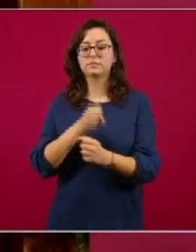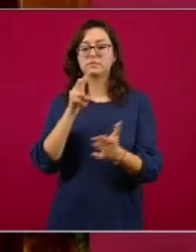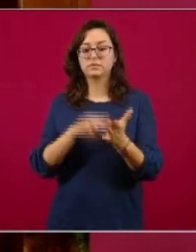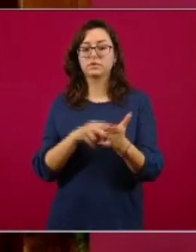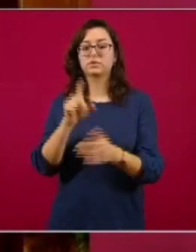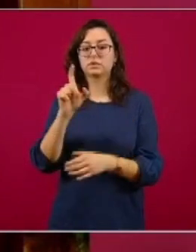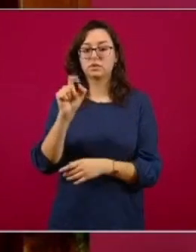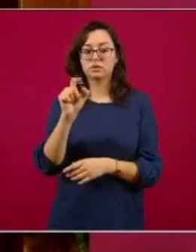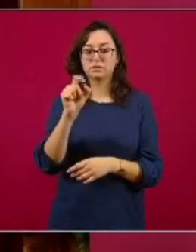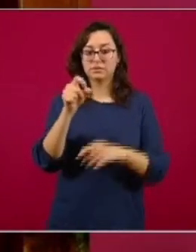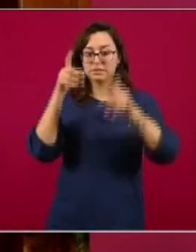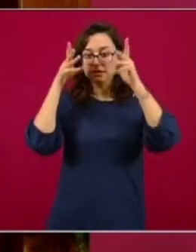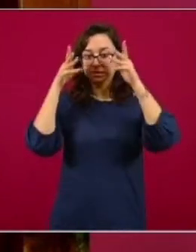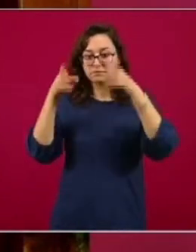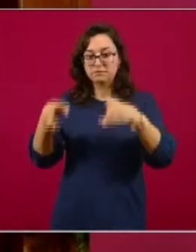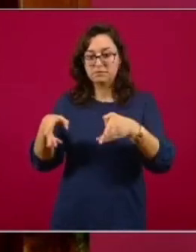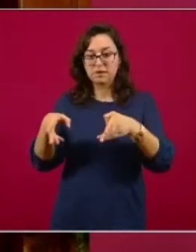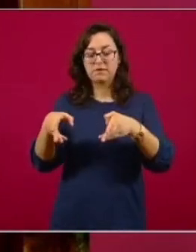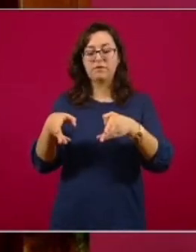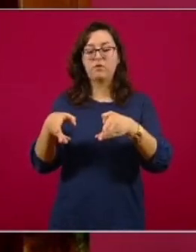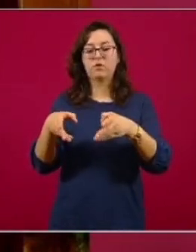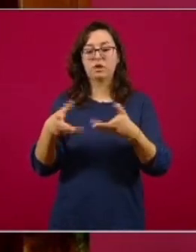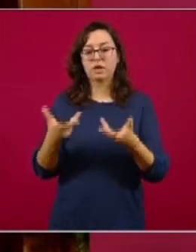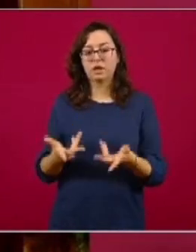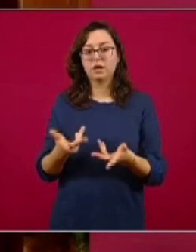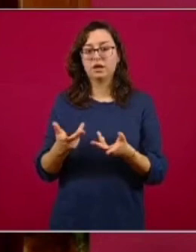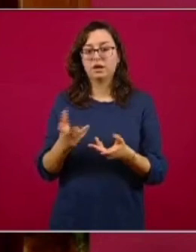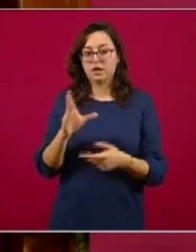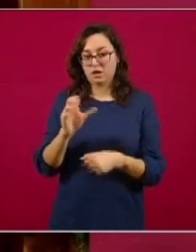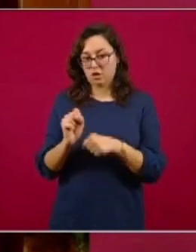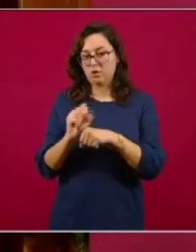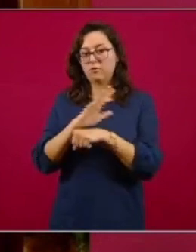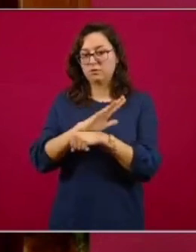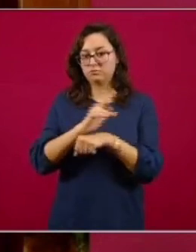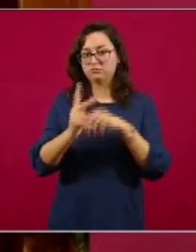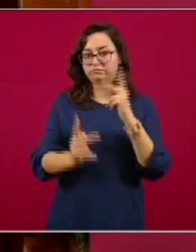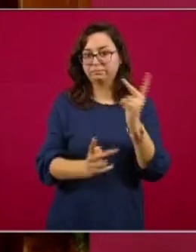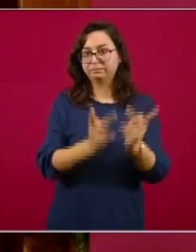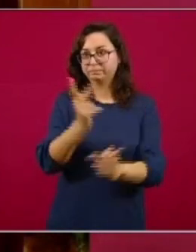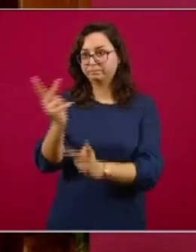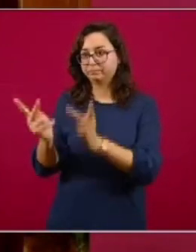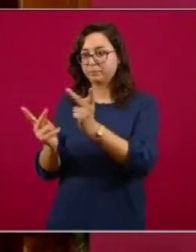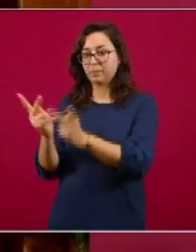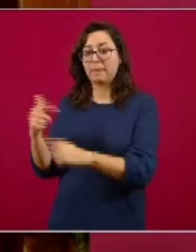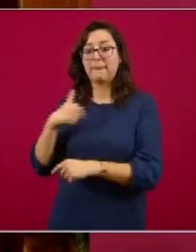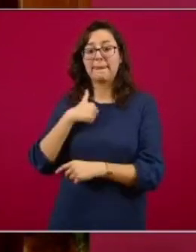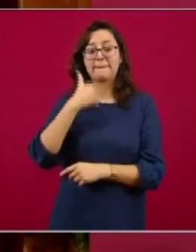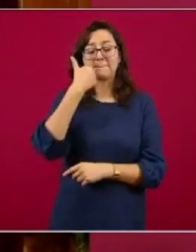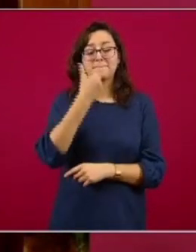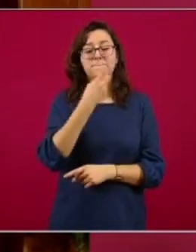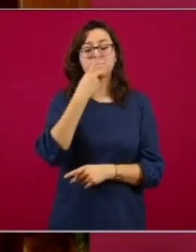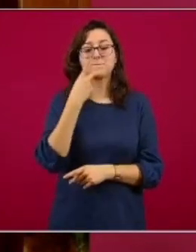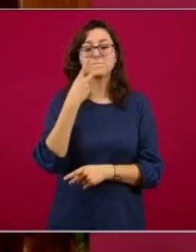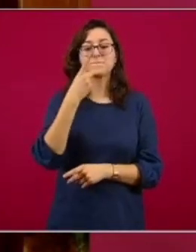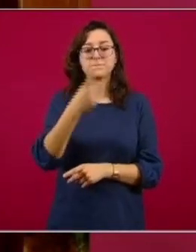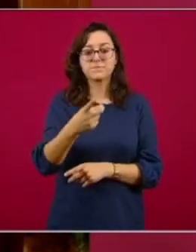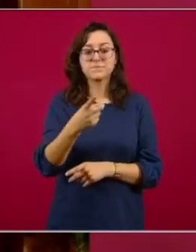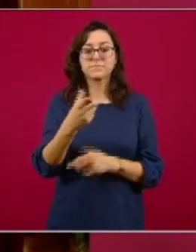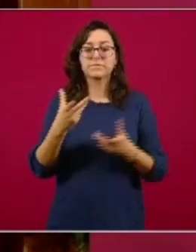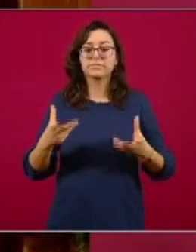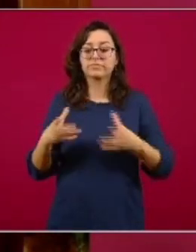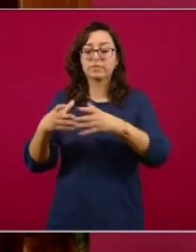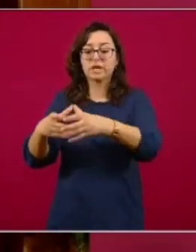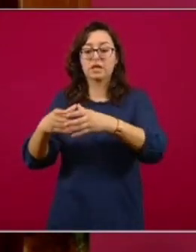que se dedicó en buena medida al estudio de COVID-19. Quiero comentarles que son datos